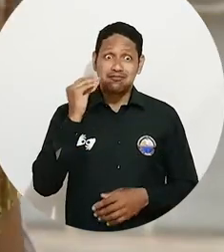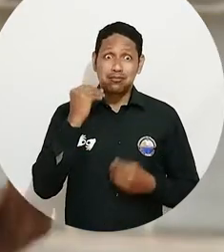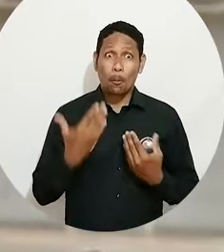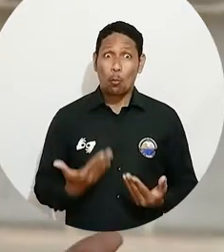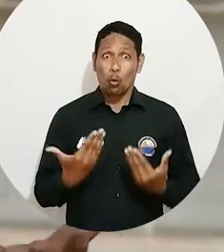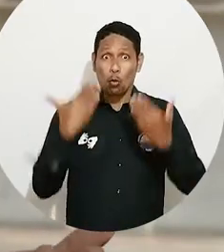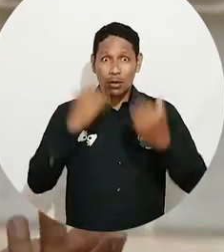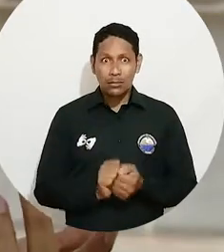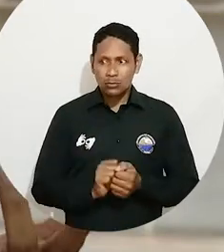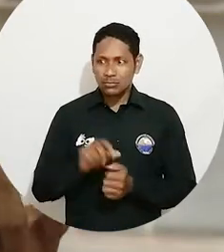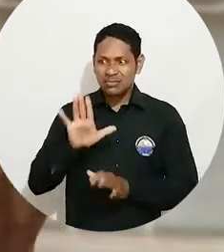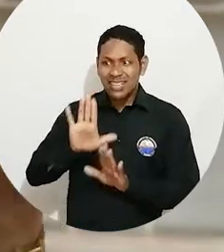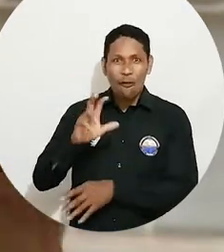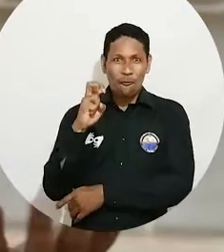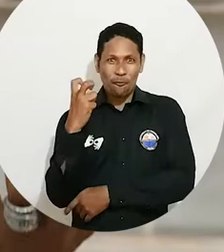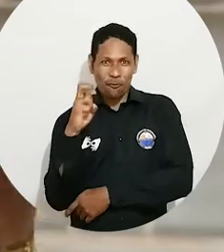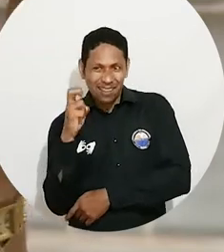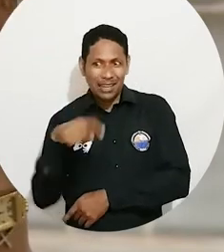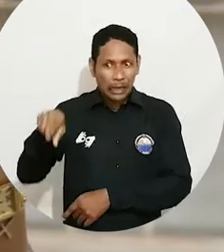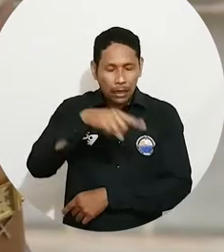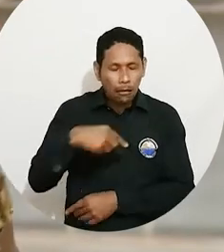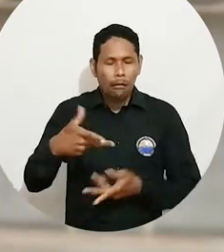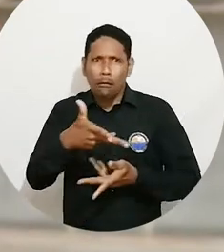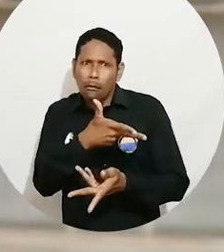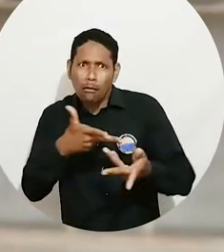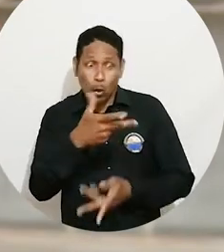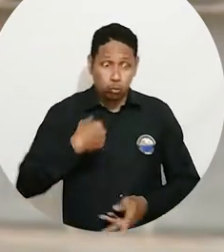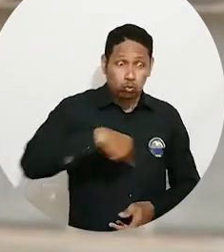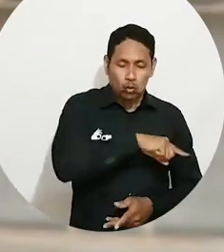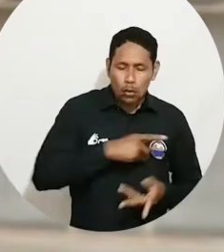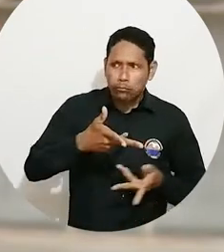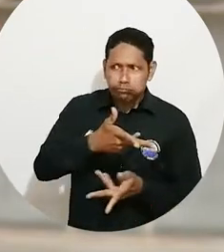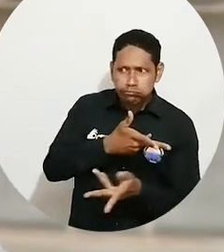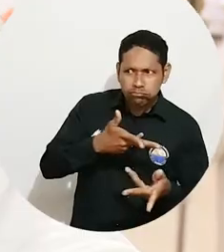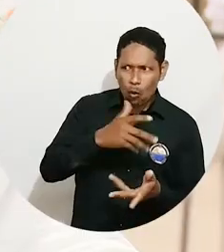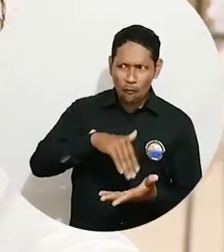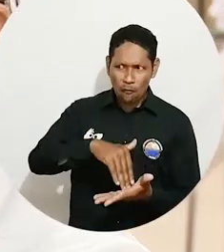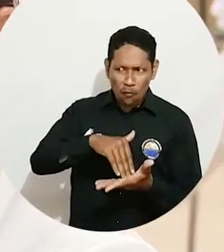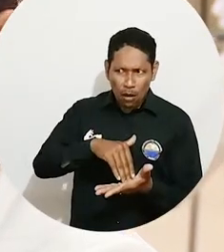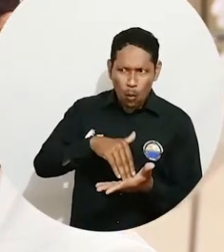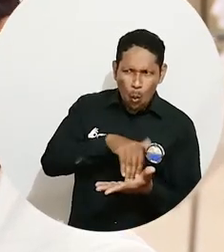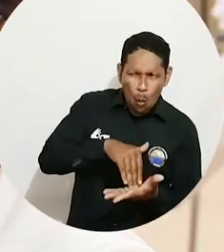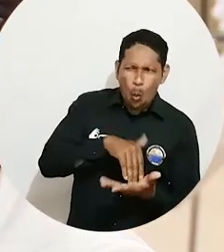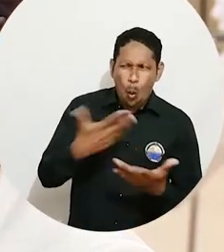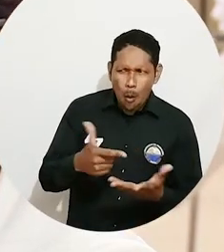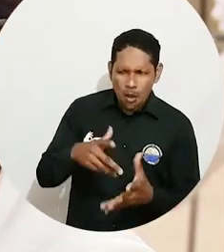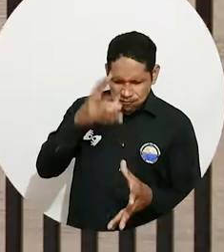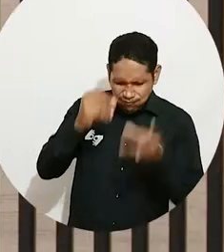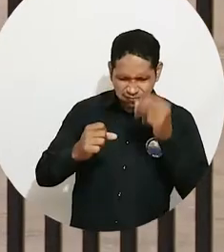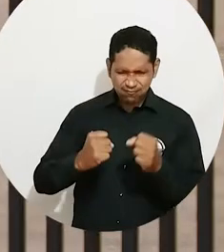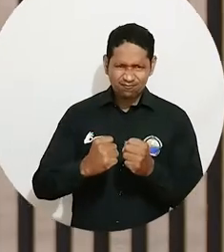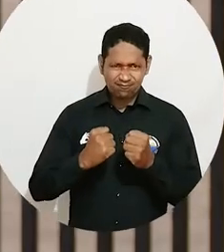tanto para estos fiscales como para nosotros en nutrirnos en nuestras fortalezas y debilidades